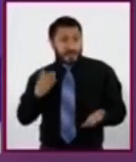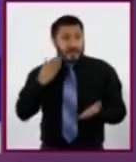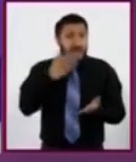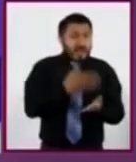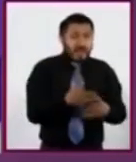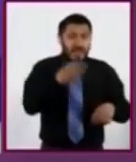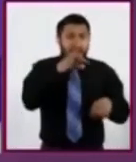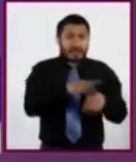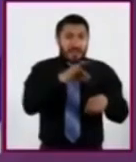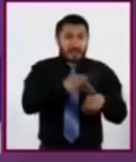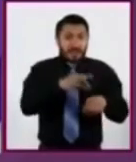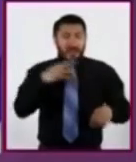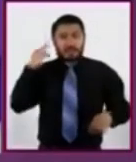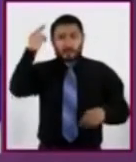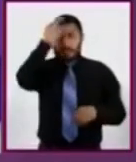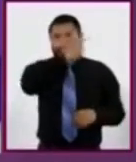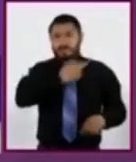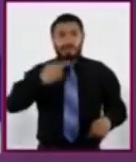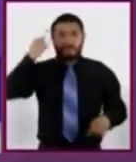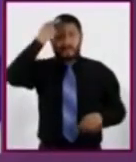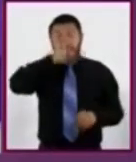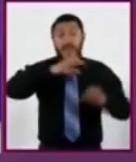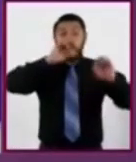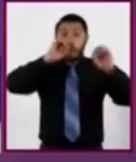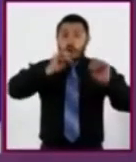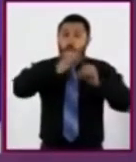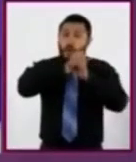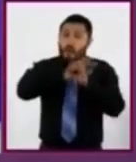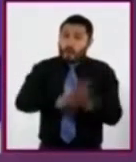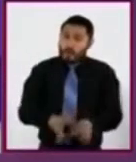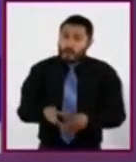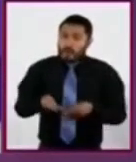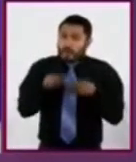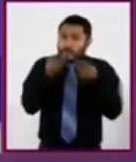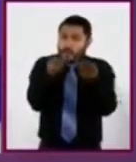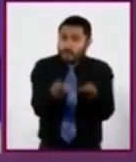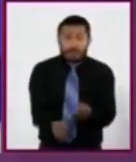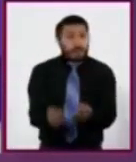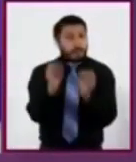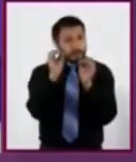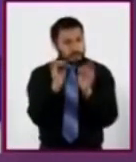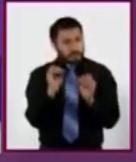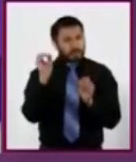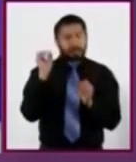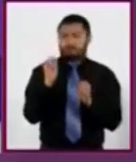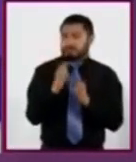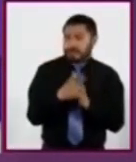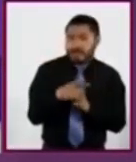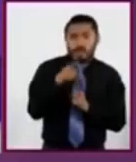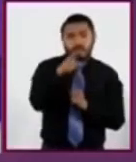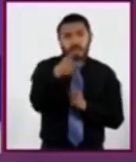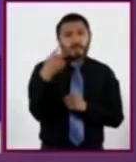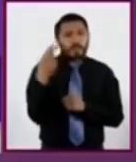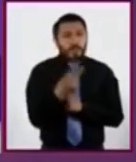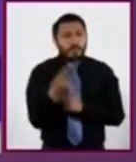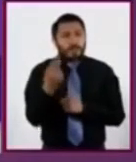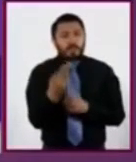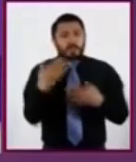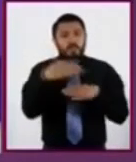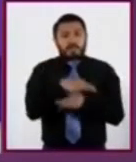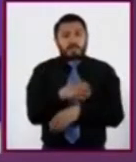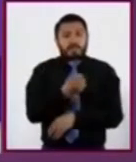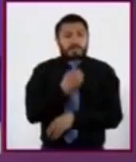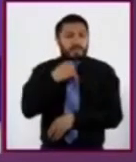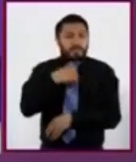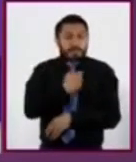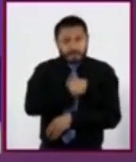a realizarse chequeos o a recibir información u orientación que necesiten en torno a su